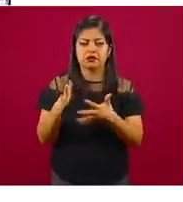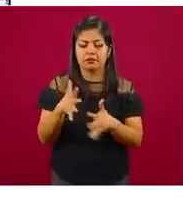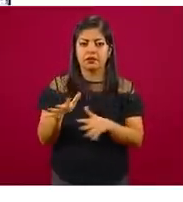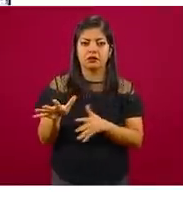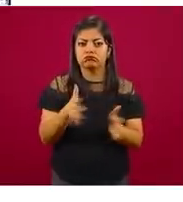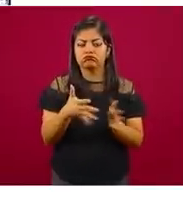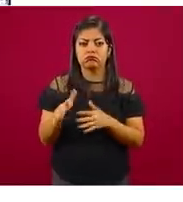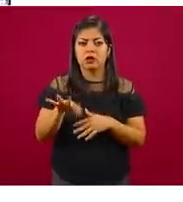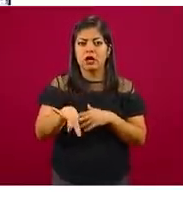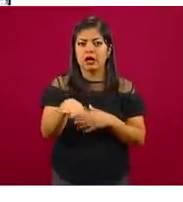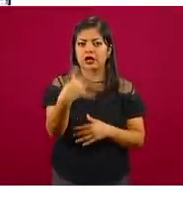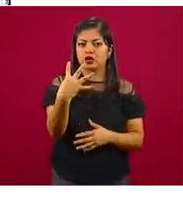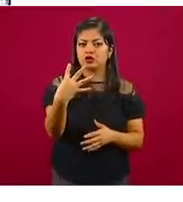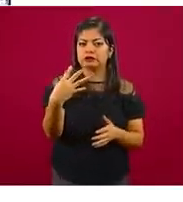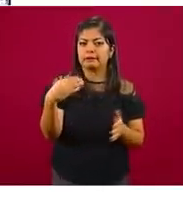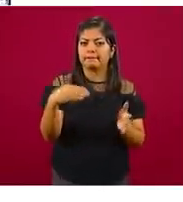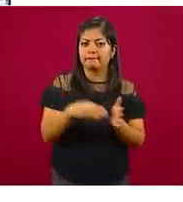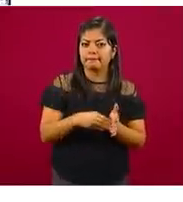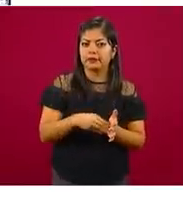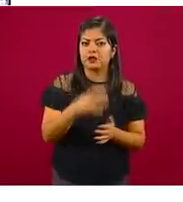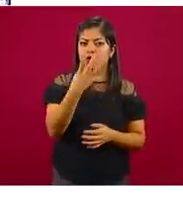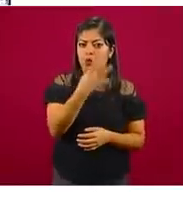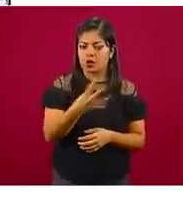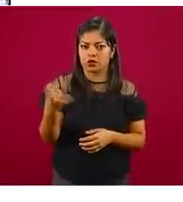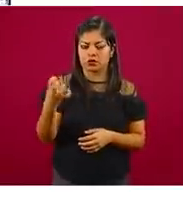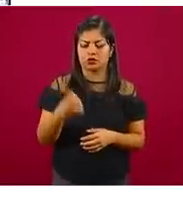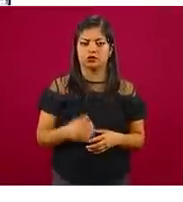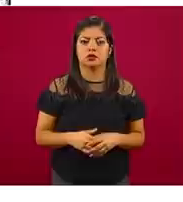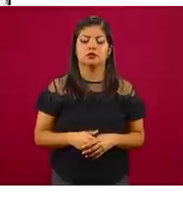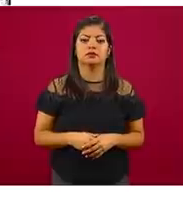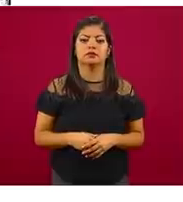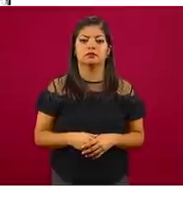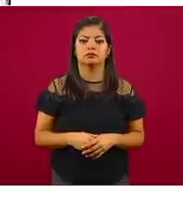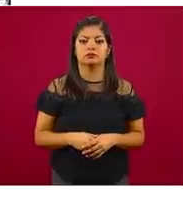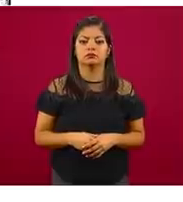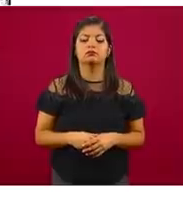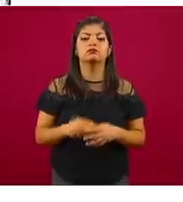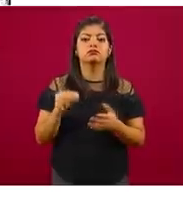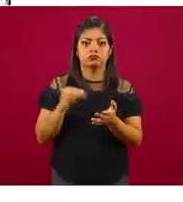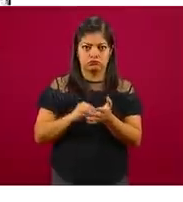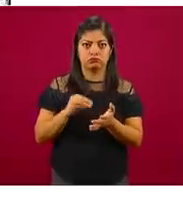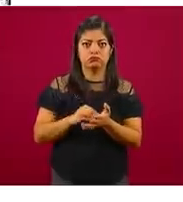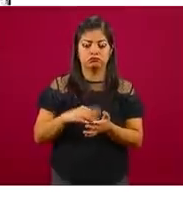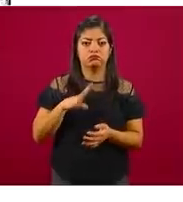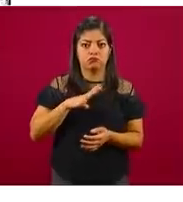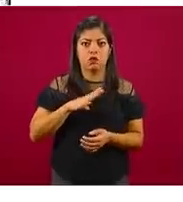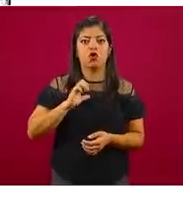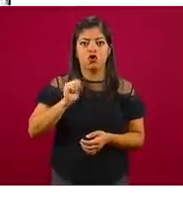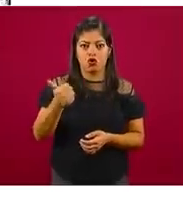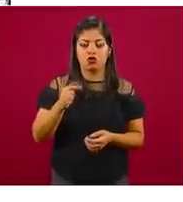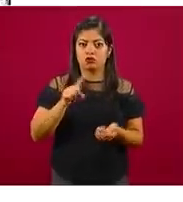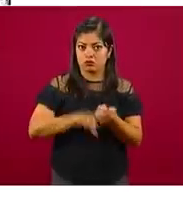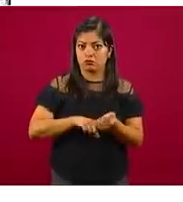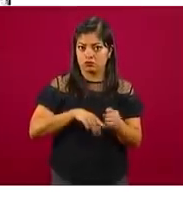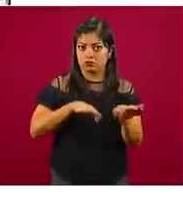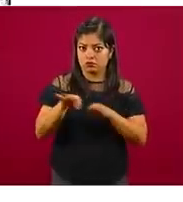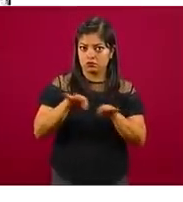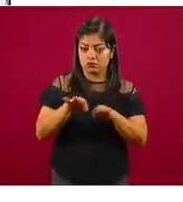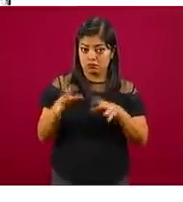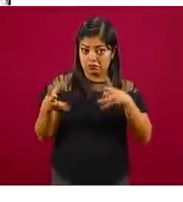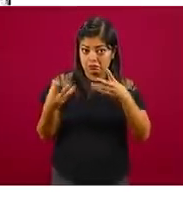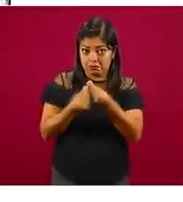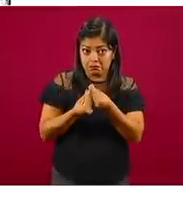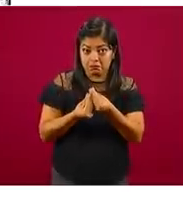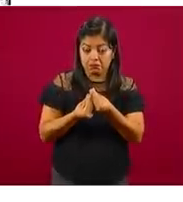400. Todavía tenemos otros efectivos que son parte de la Guardia, no